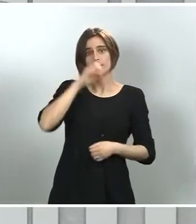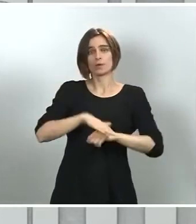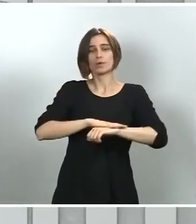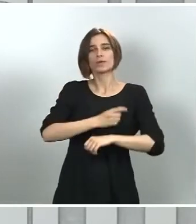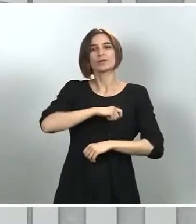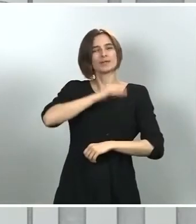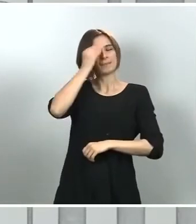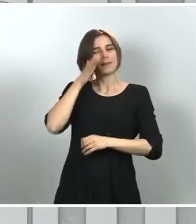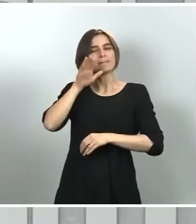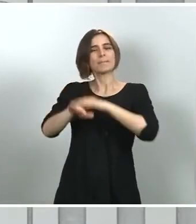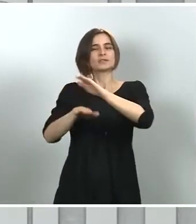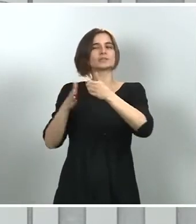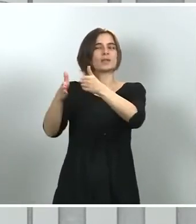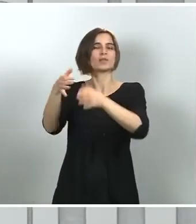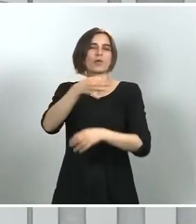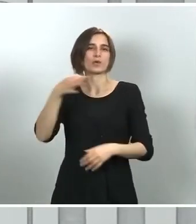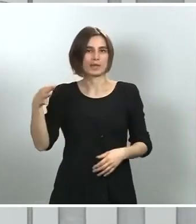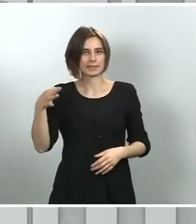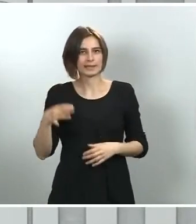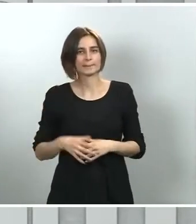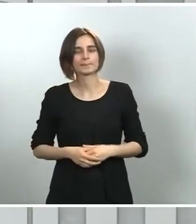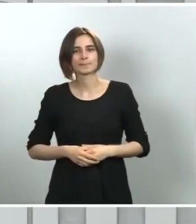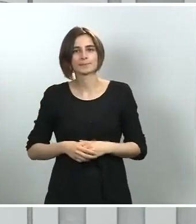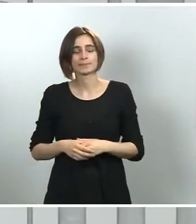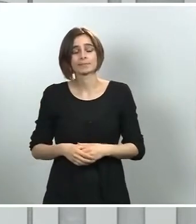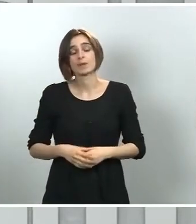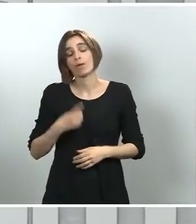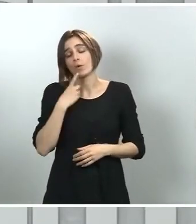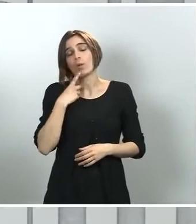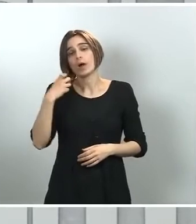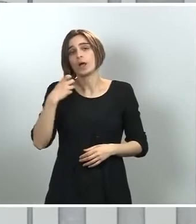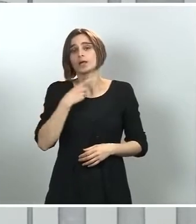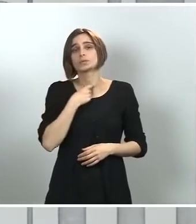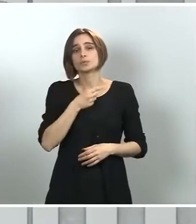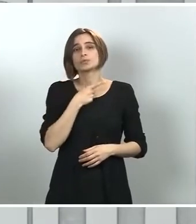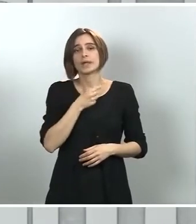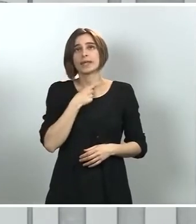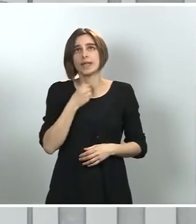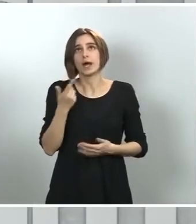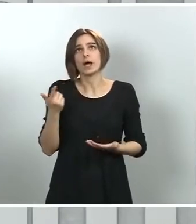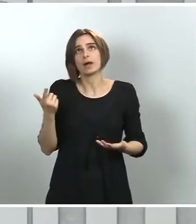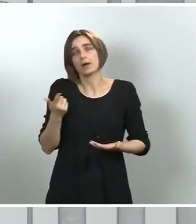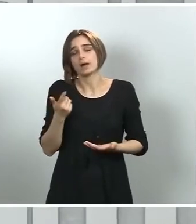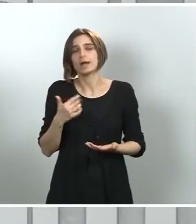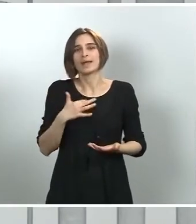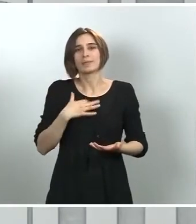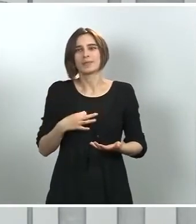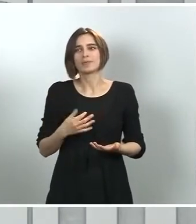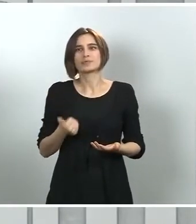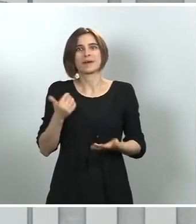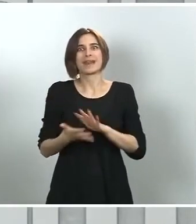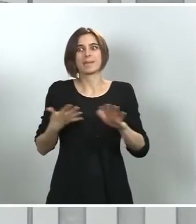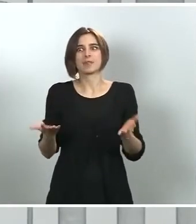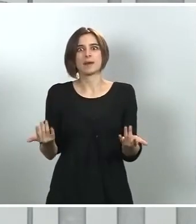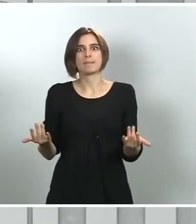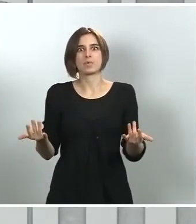dirección. A nosotros nos gustaría que pudiéramos, de alguna manera, acelerar el ritmo de la puesta en marcha de estas